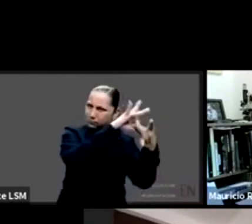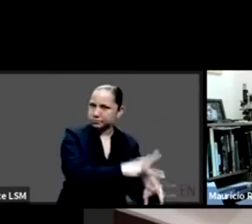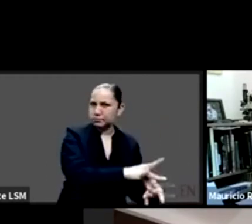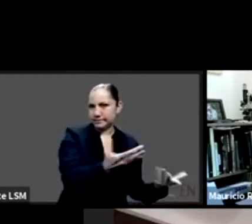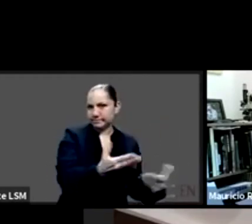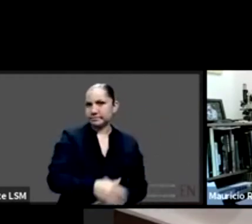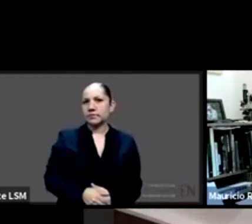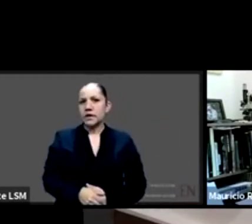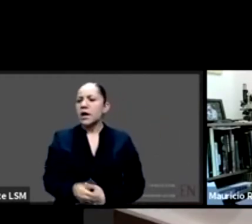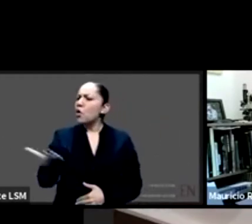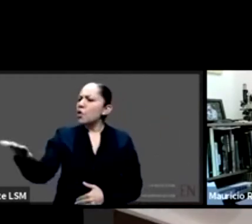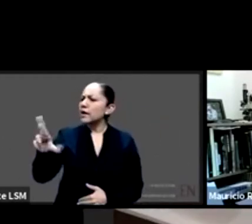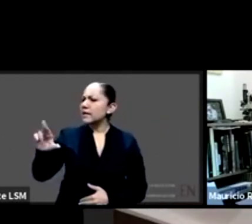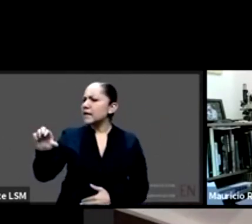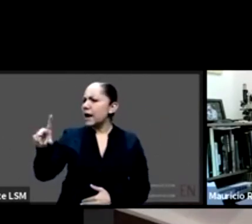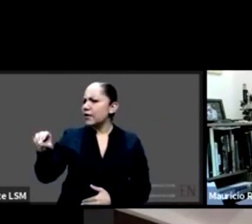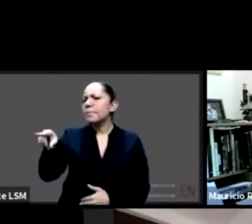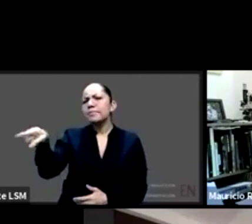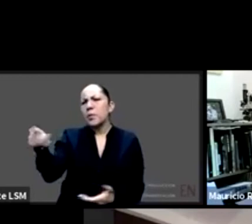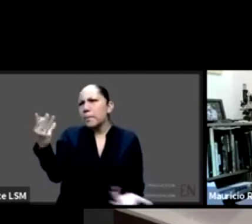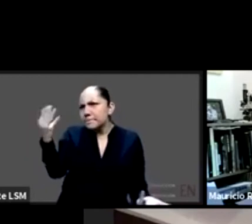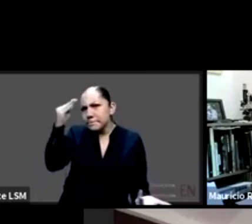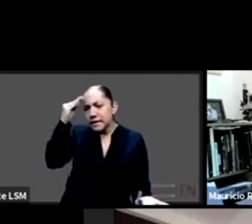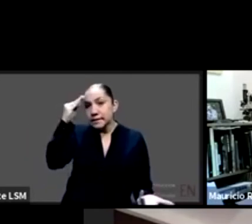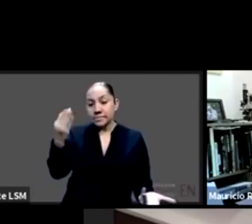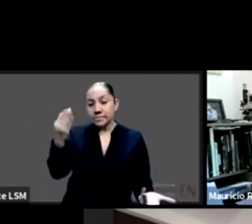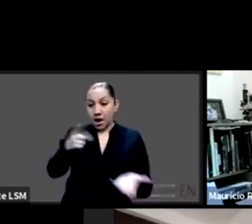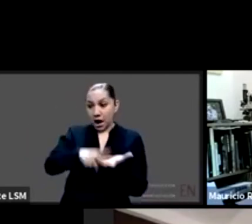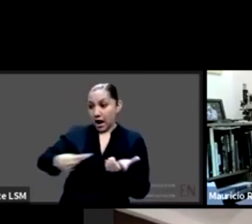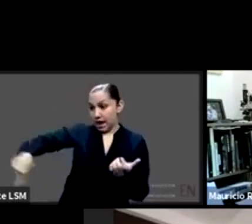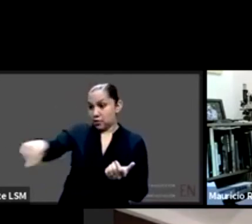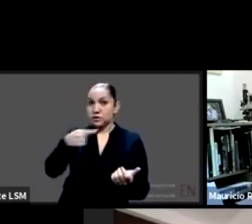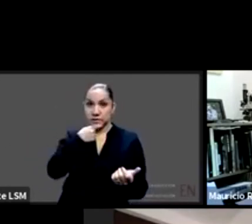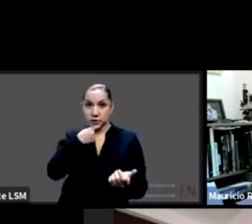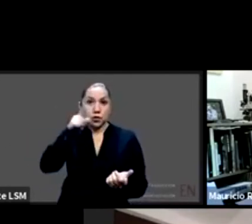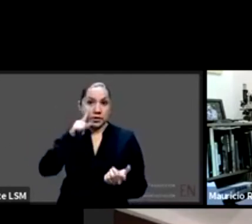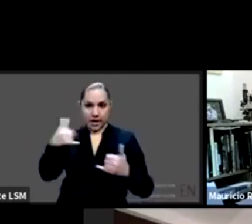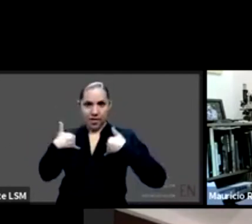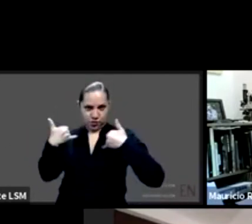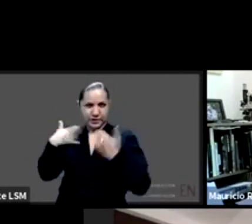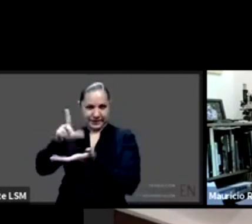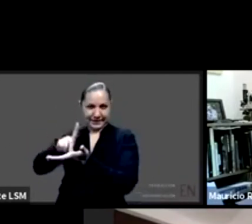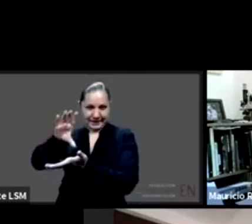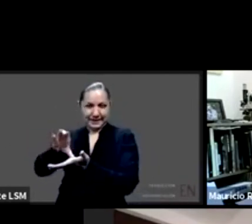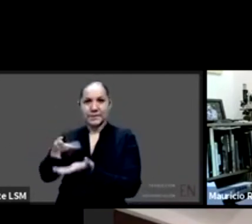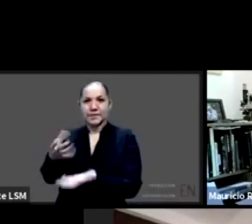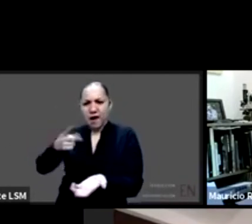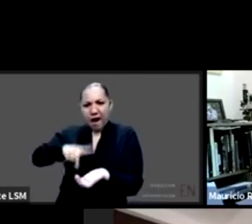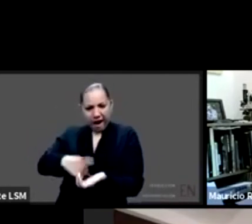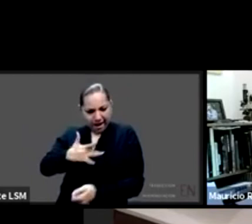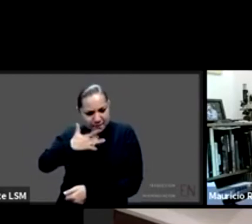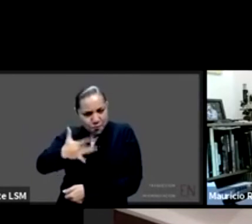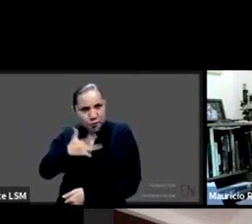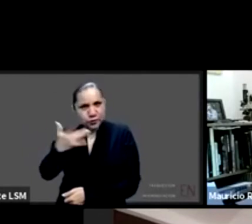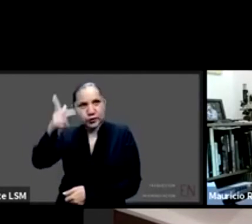salud física y la mental para niñez y adolescencia con discapacidad haber estado hospitalizados y qué importancia